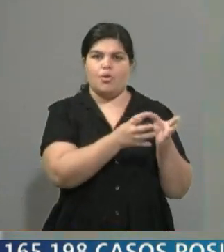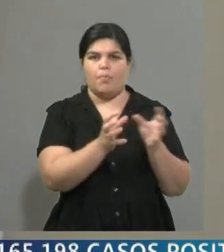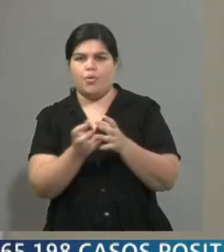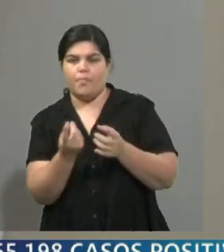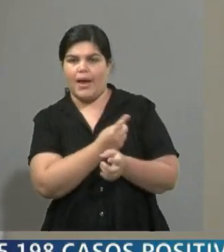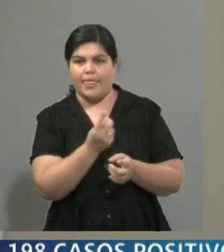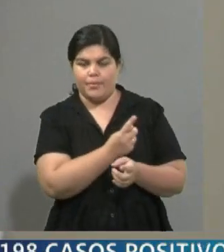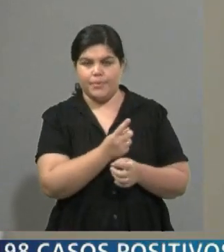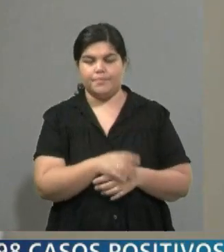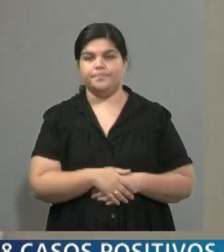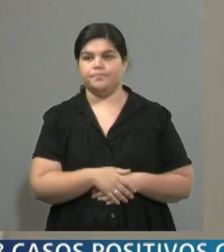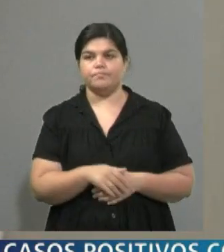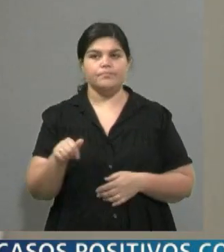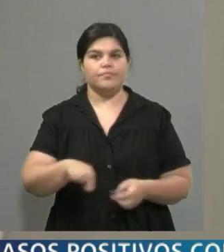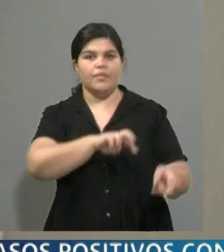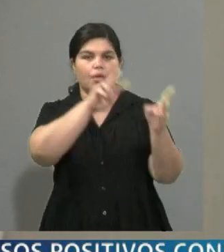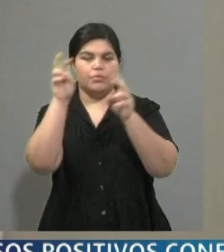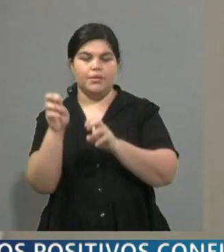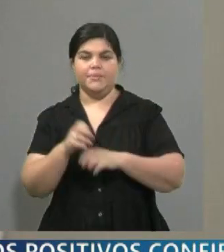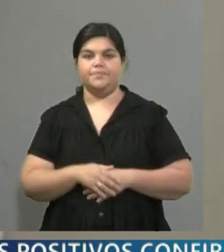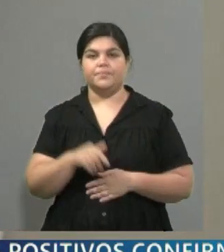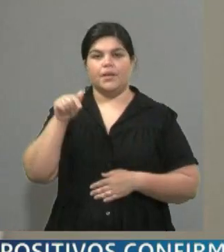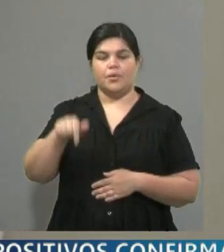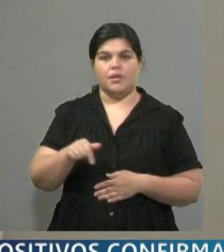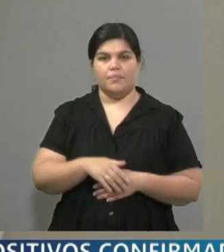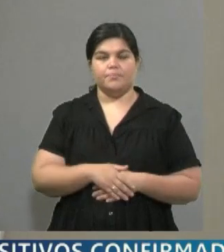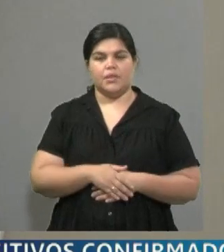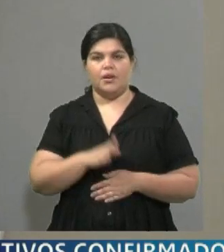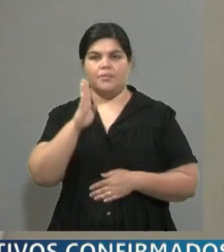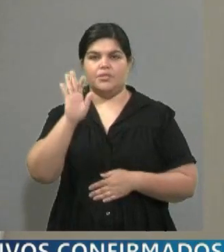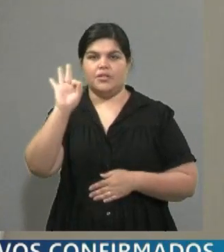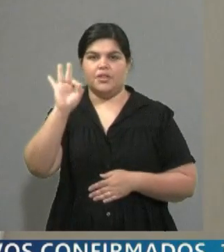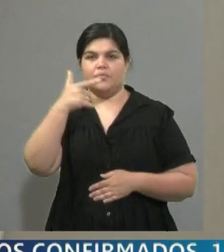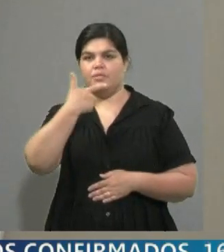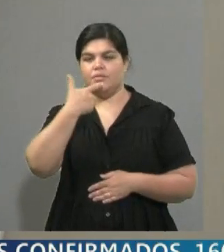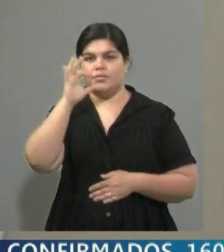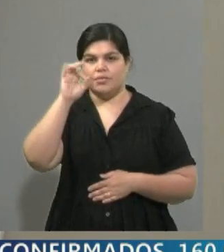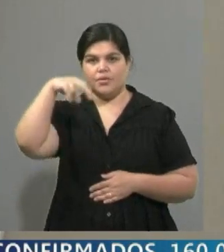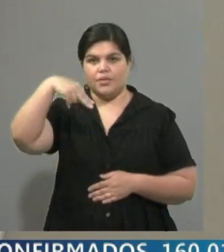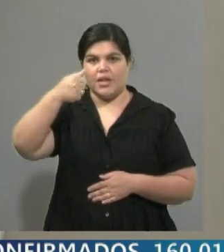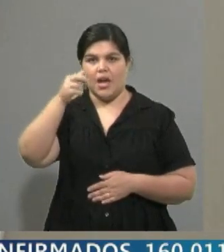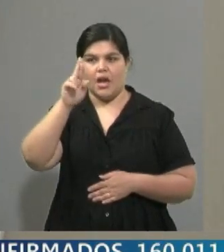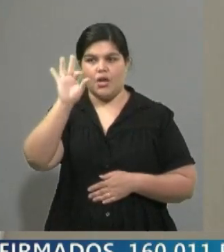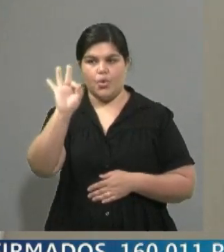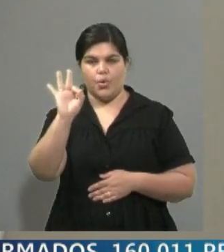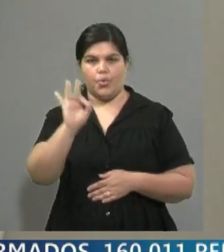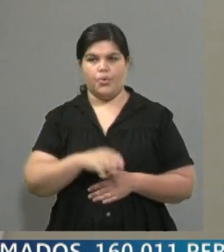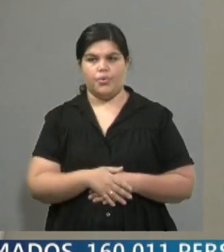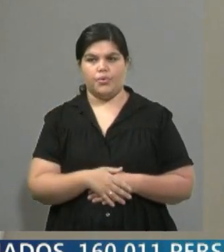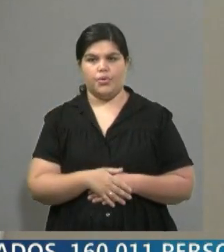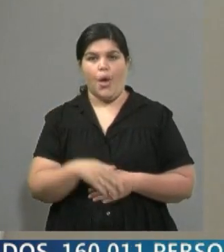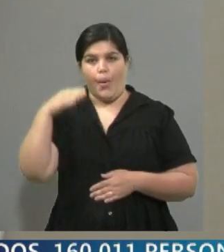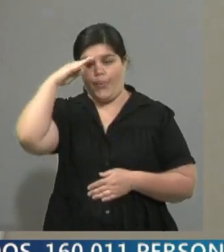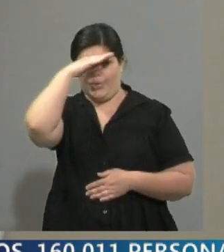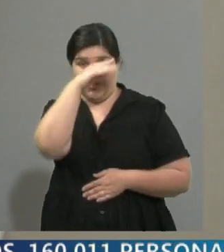Bueno, pasamos ahora a otro tema y vamos a hablar de Bolsonaro, que ahora hay acusaciones contra él por el manejo de la pandemia. Se lo ha cuestionado mucho a